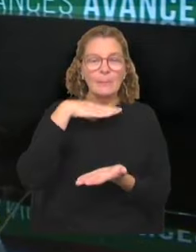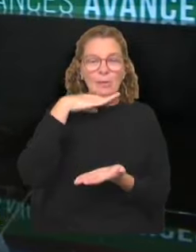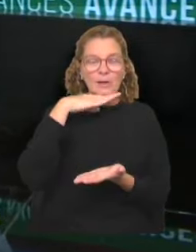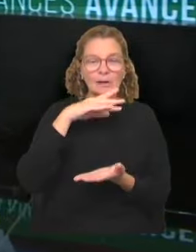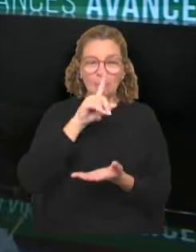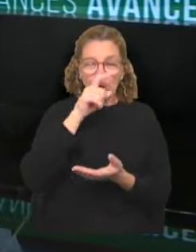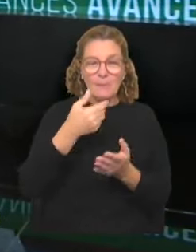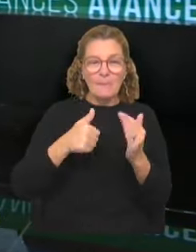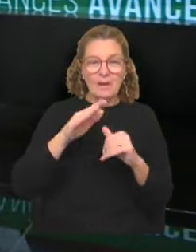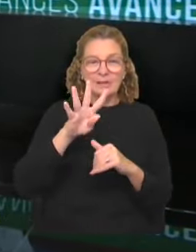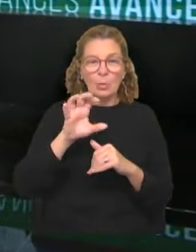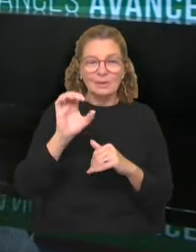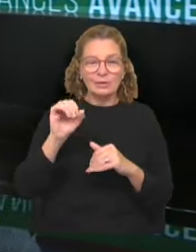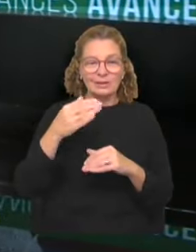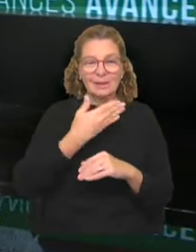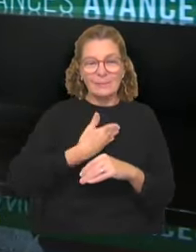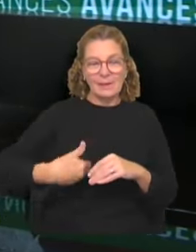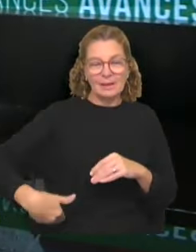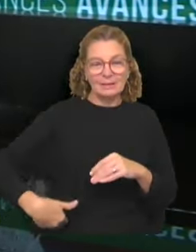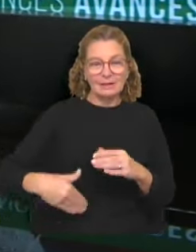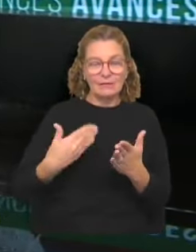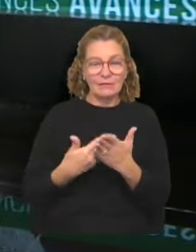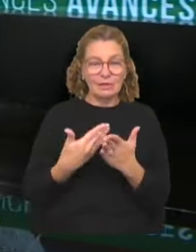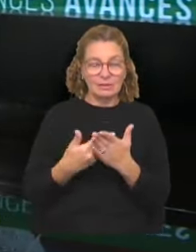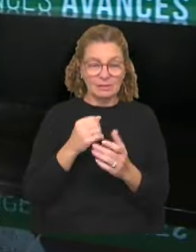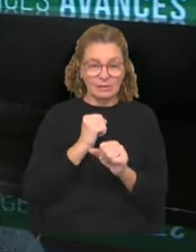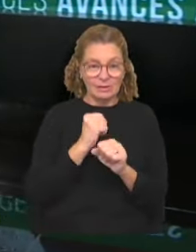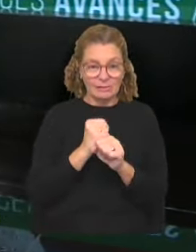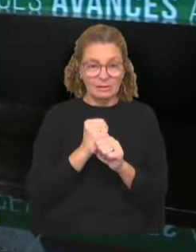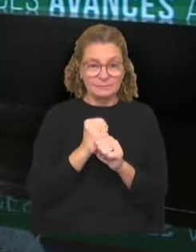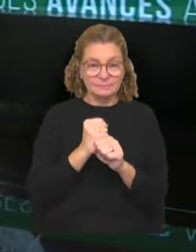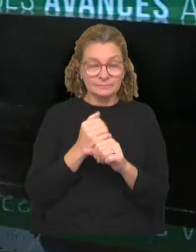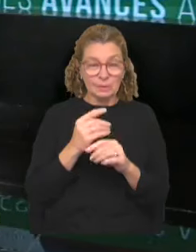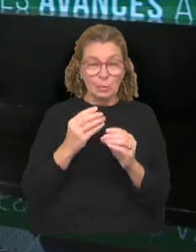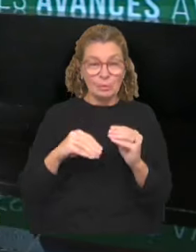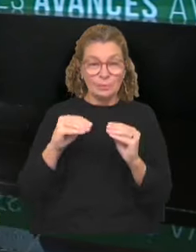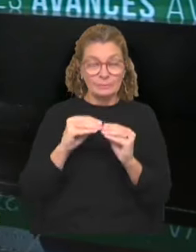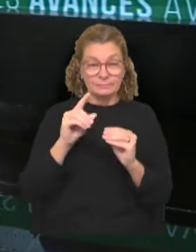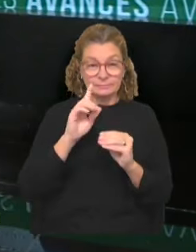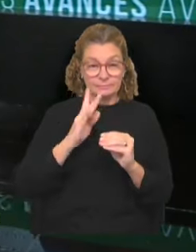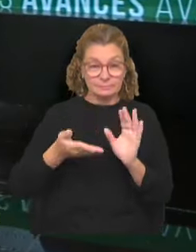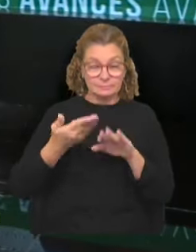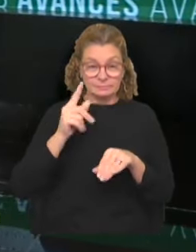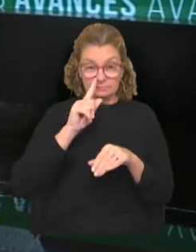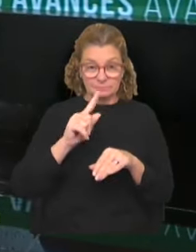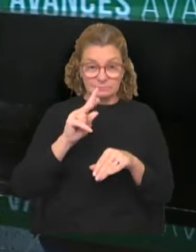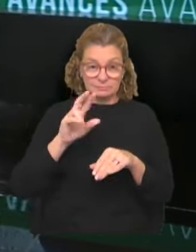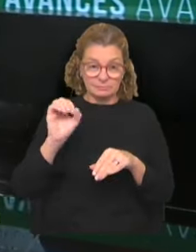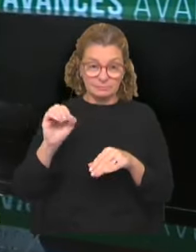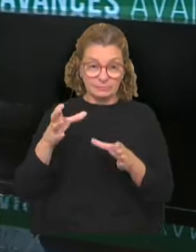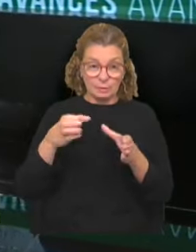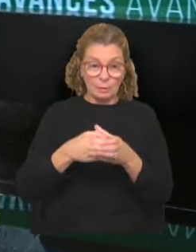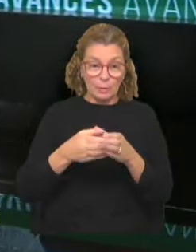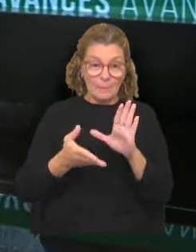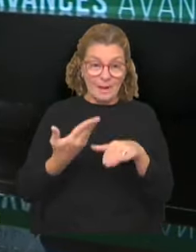son más de 400 maestras que están sin trabajo cuando existen más de 1.100 grupos con sobrepoblación.